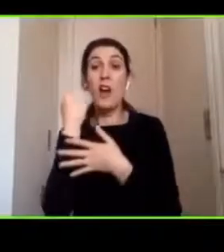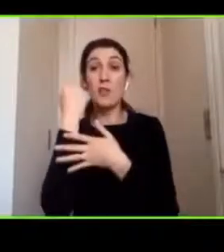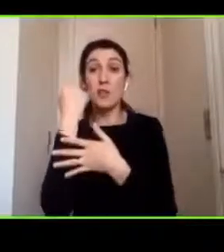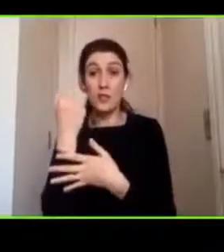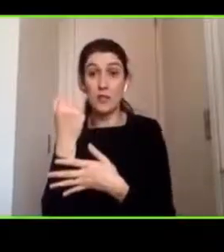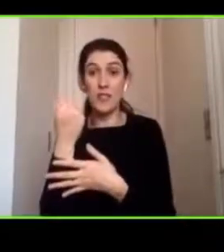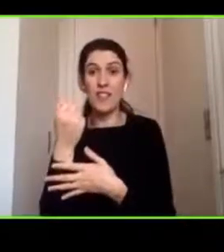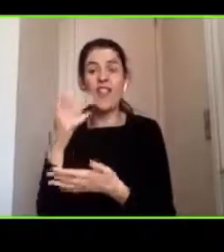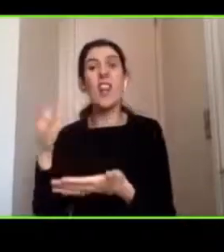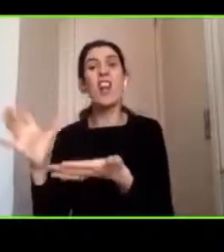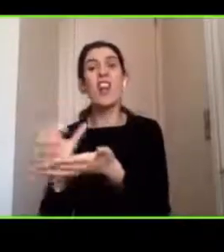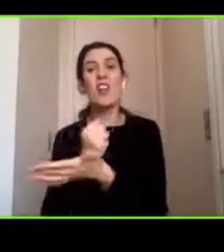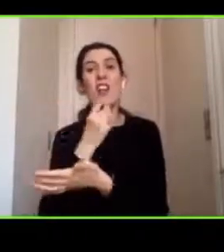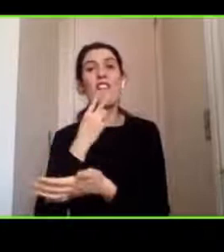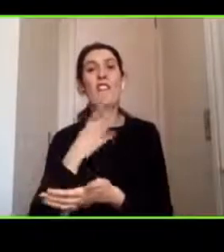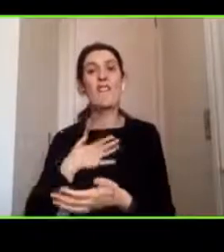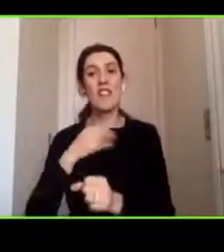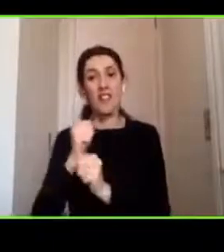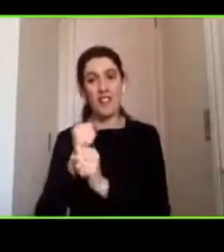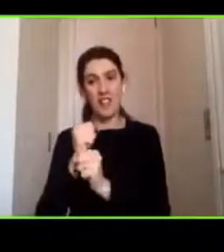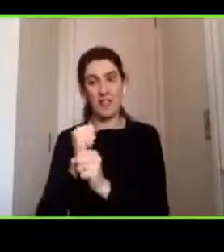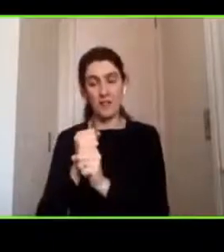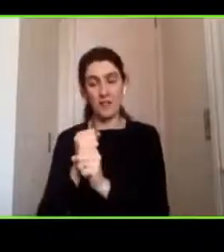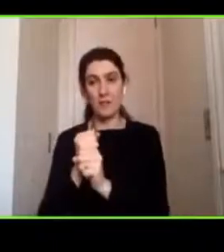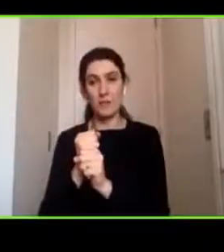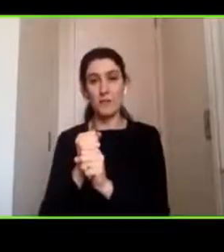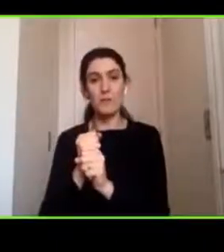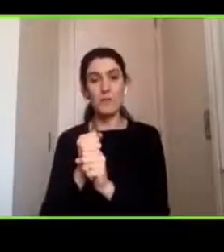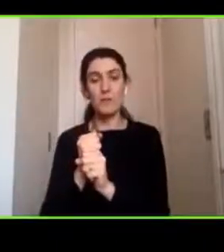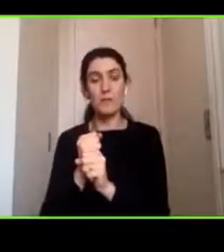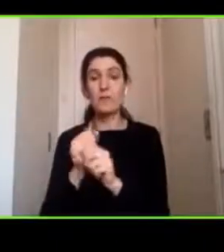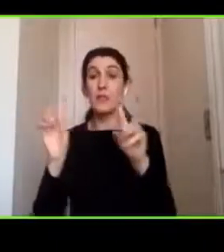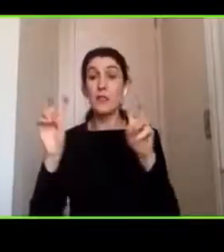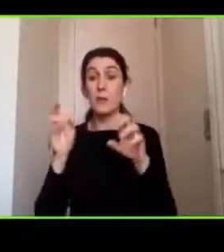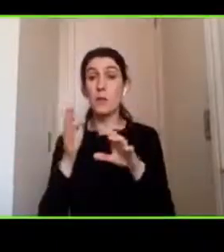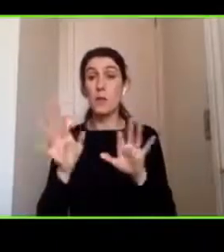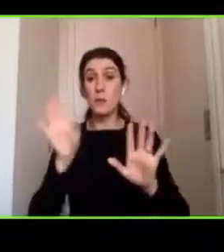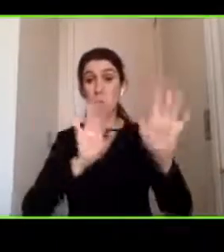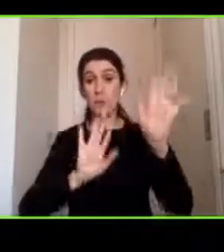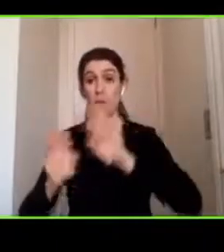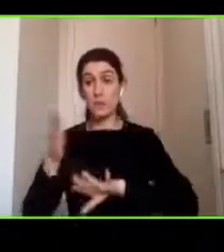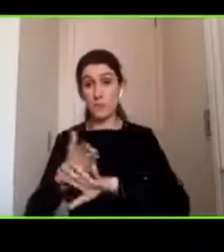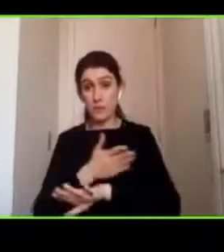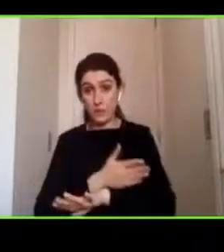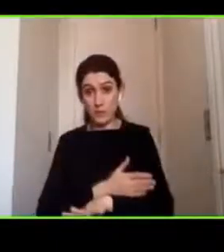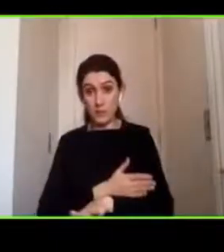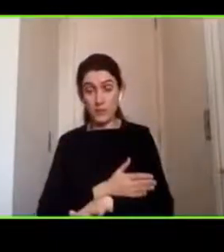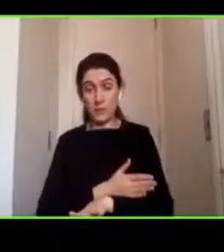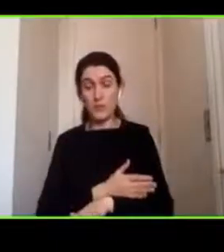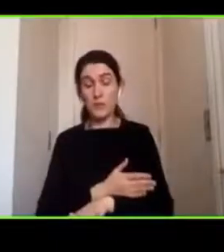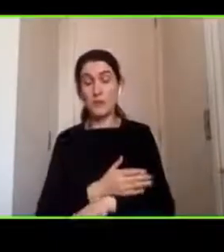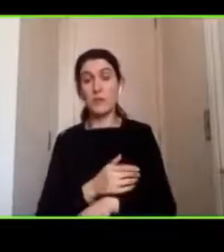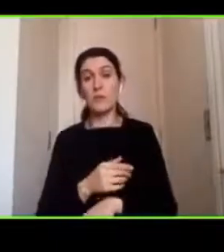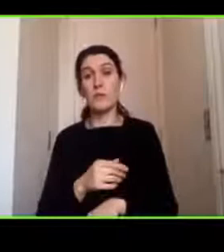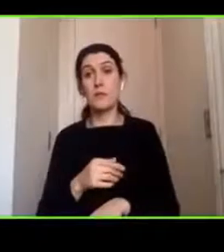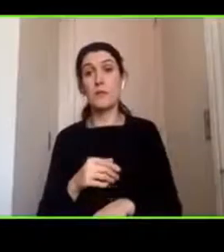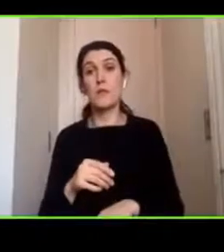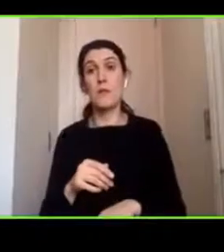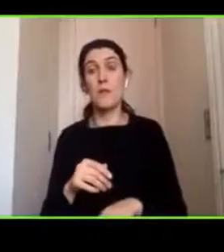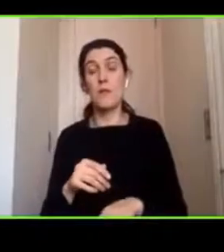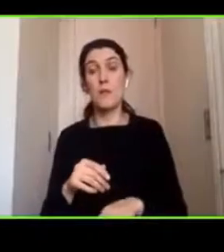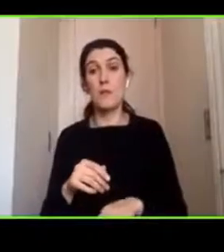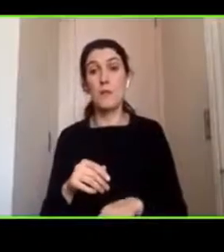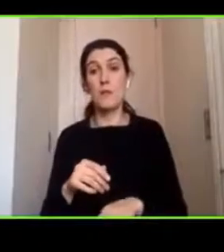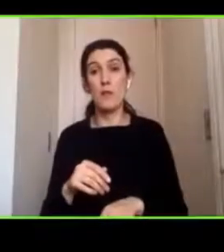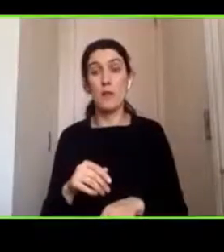con respecto a la prevención la verdad es que uno hace hincapié desde que los niños son